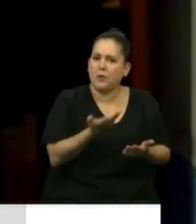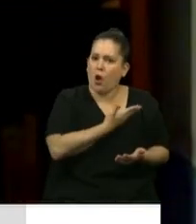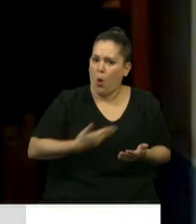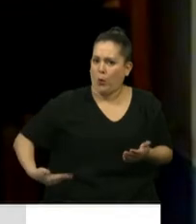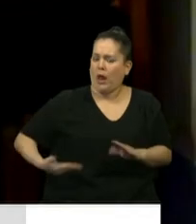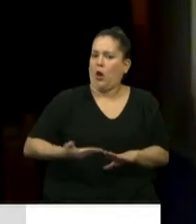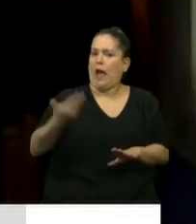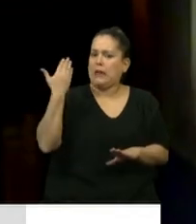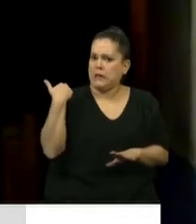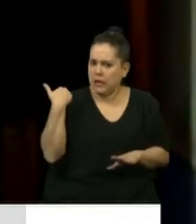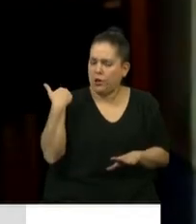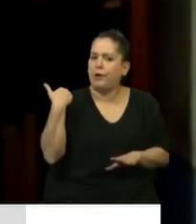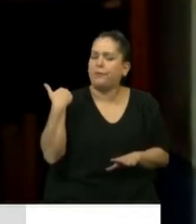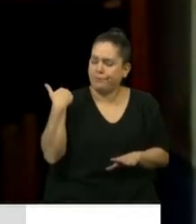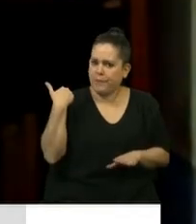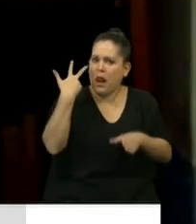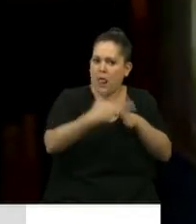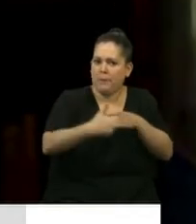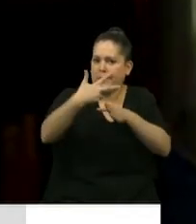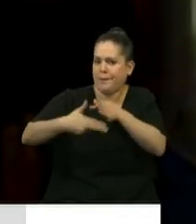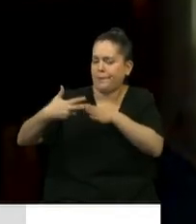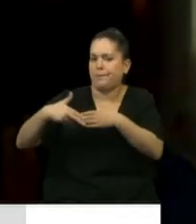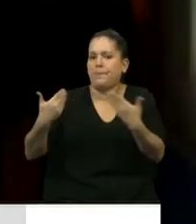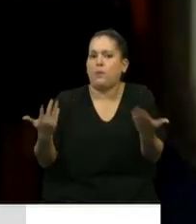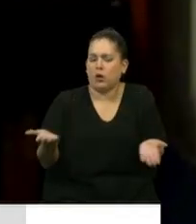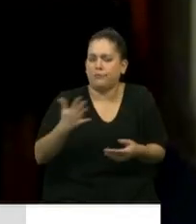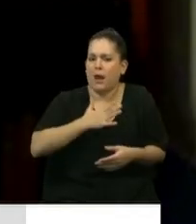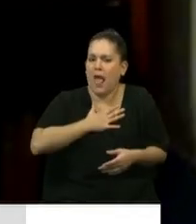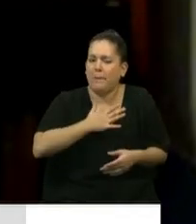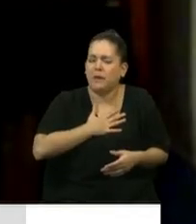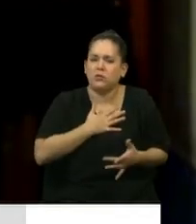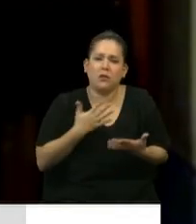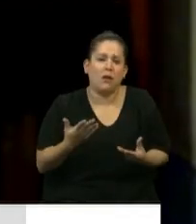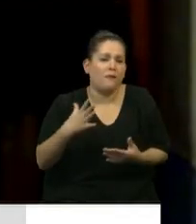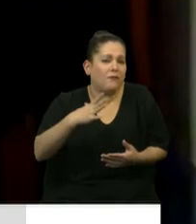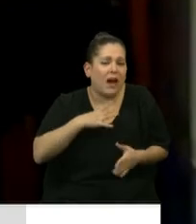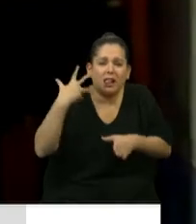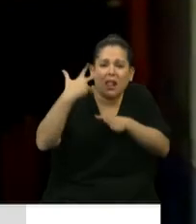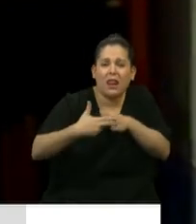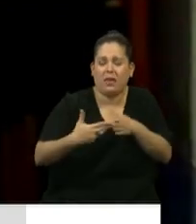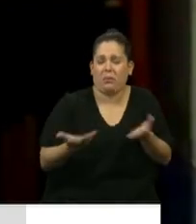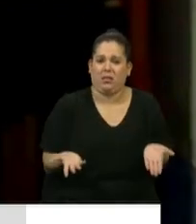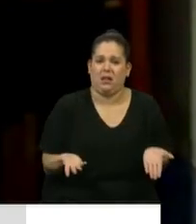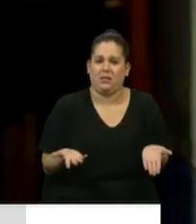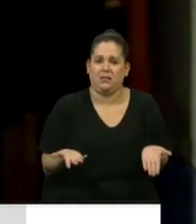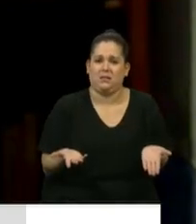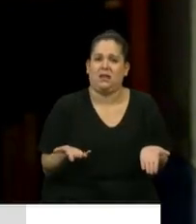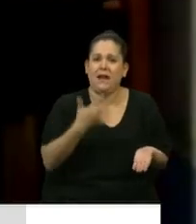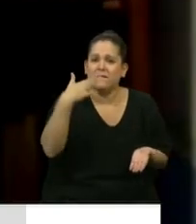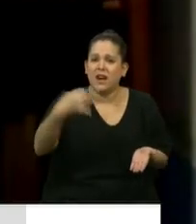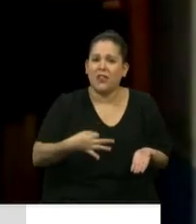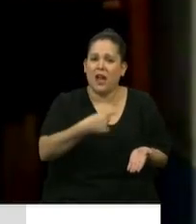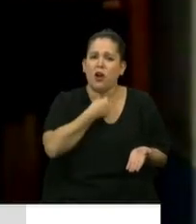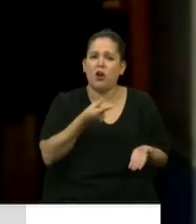anterior se pusiera límites. Por eso lamento tanto la falta de límites. Y la verdad es que no queremos que